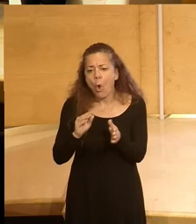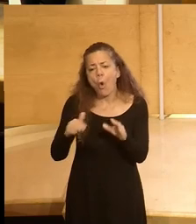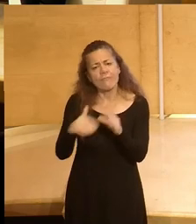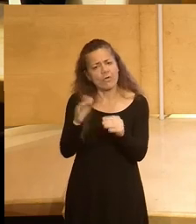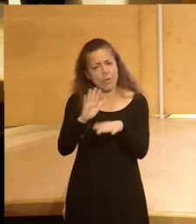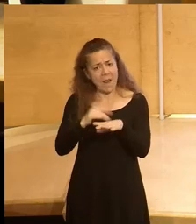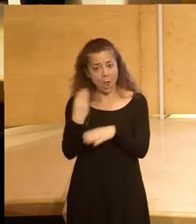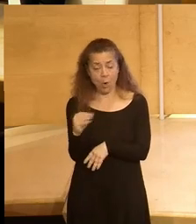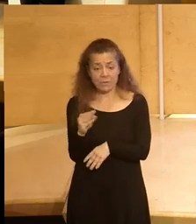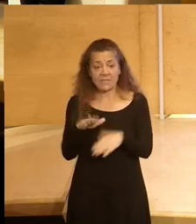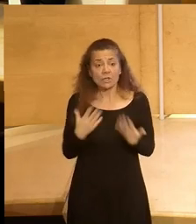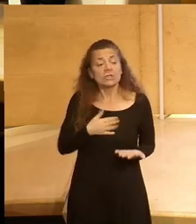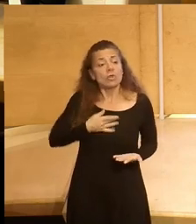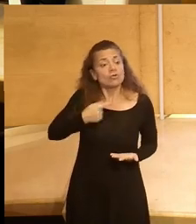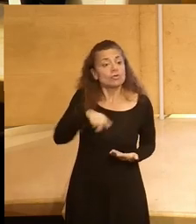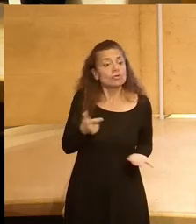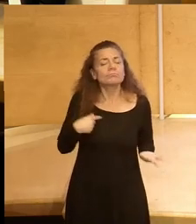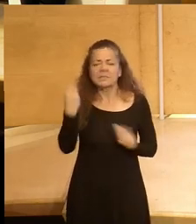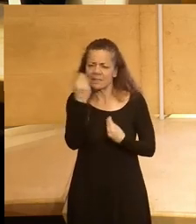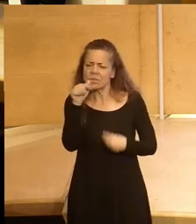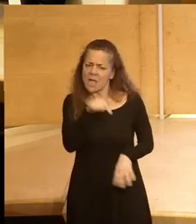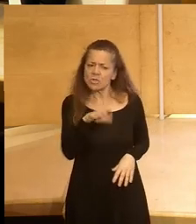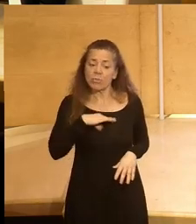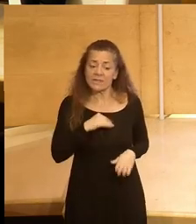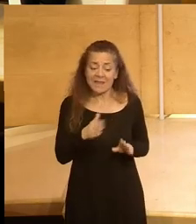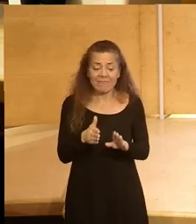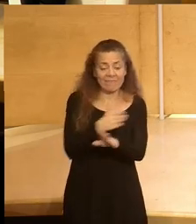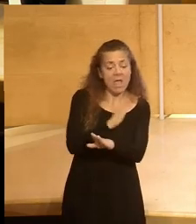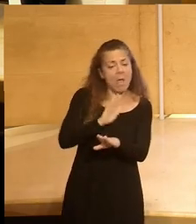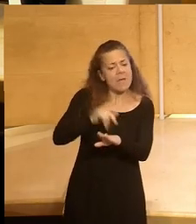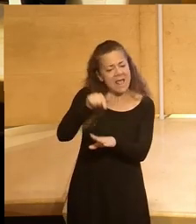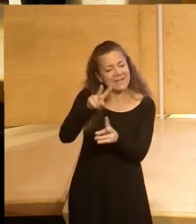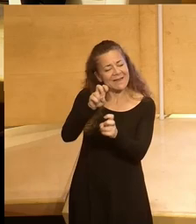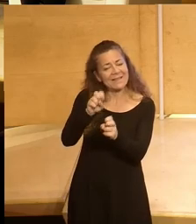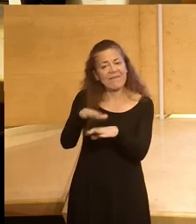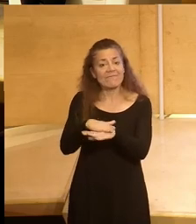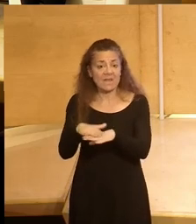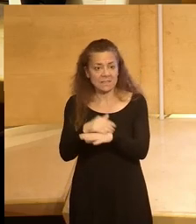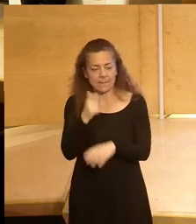para los jóvenes entonces nosotros nos planteábamos ¿eso puede ser el prólogo para este capítulo de la renta básica?